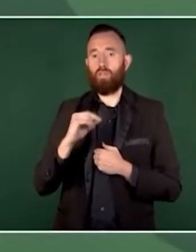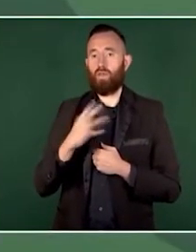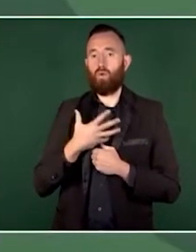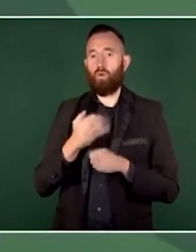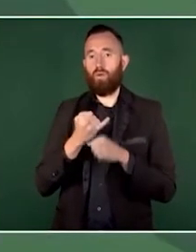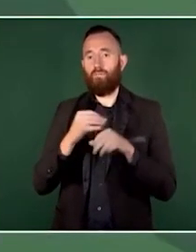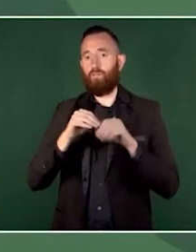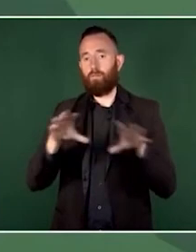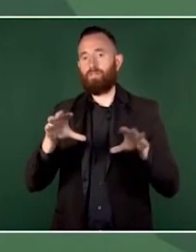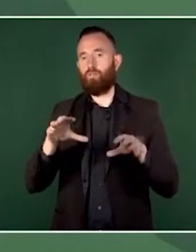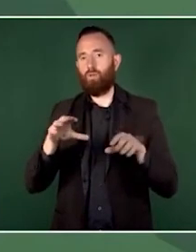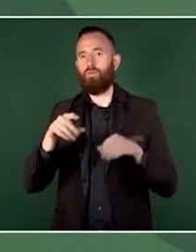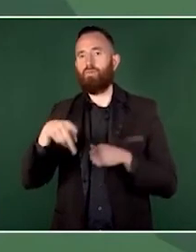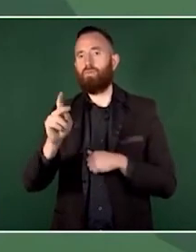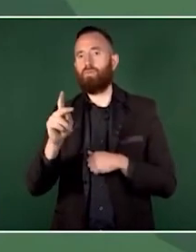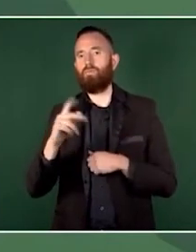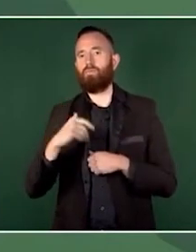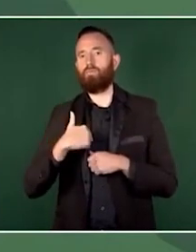conozco